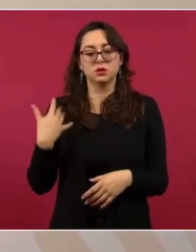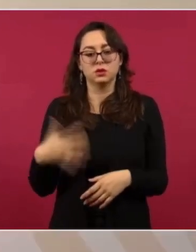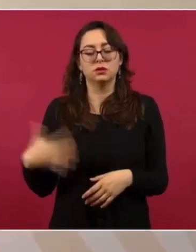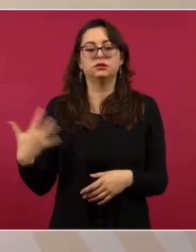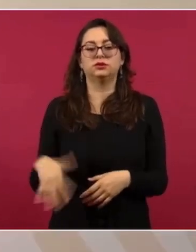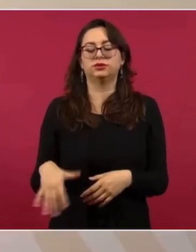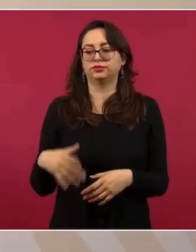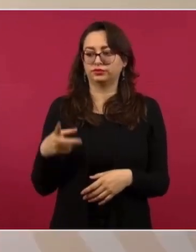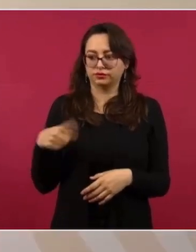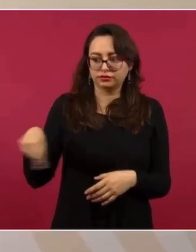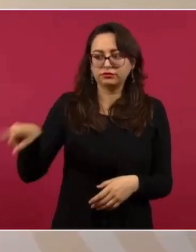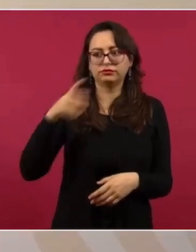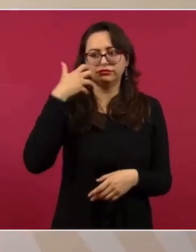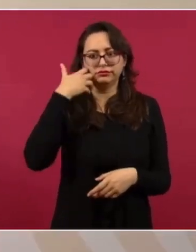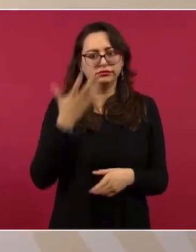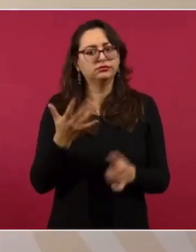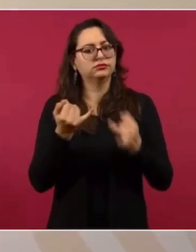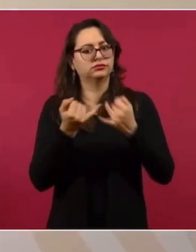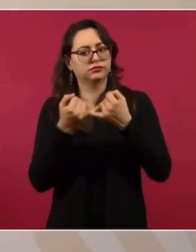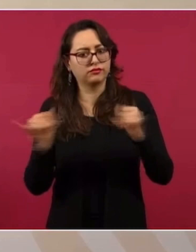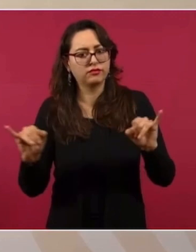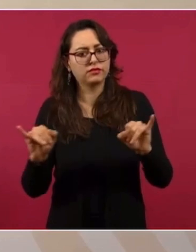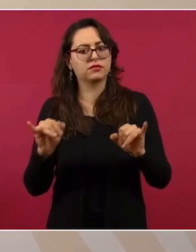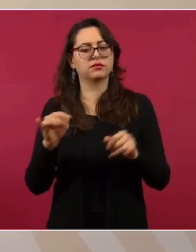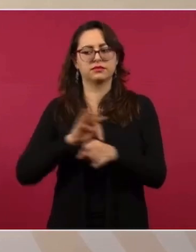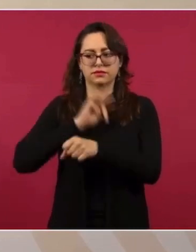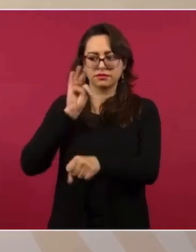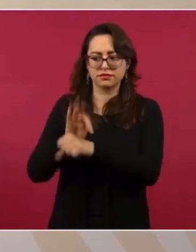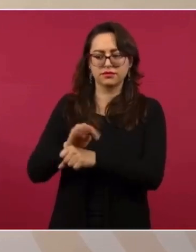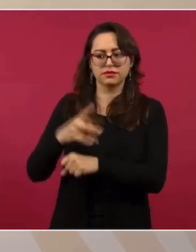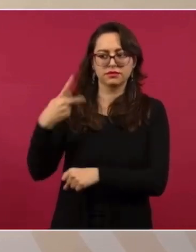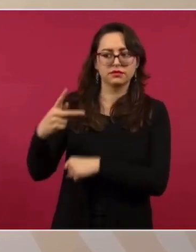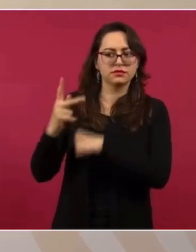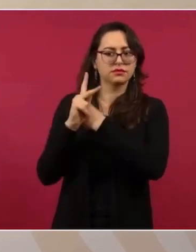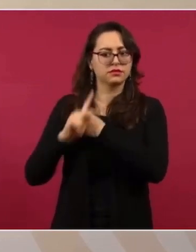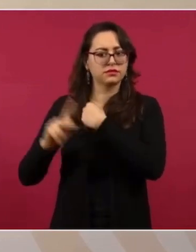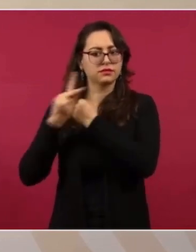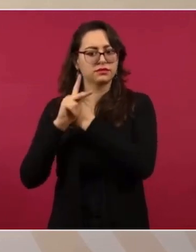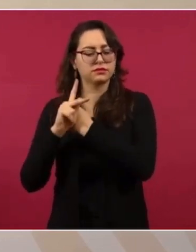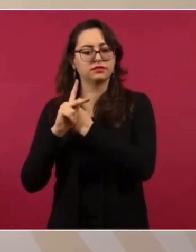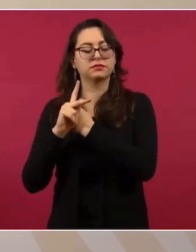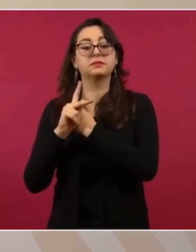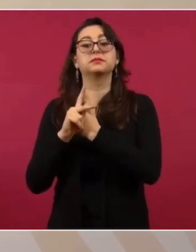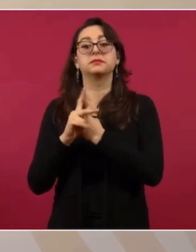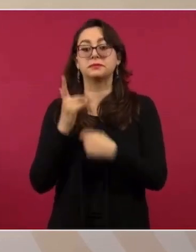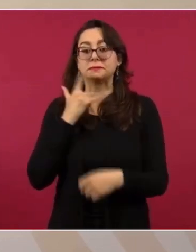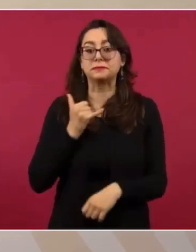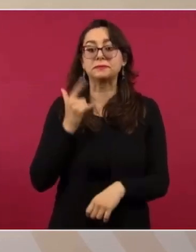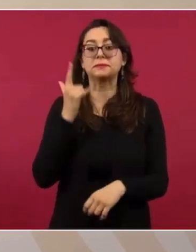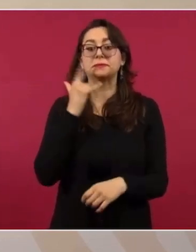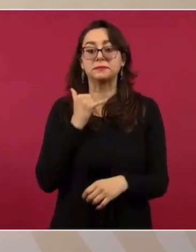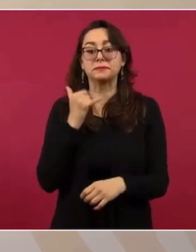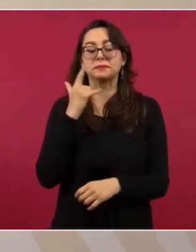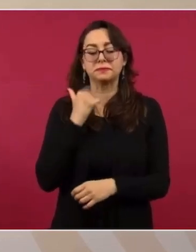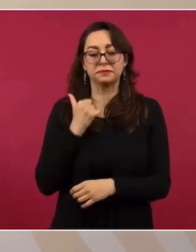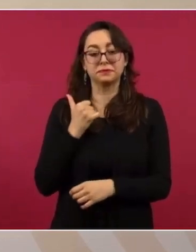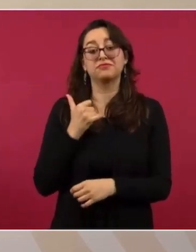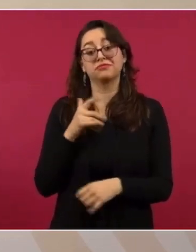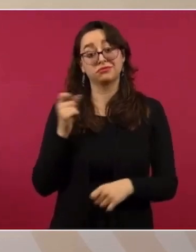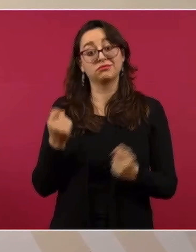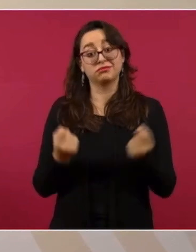independentistas, dieron hasta la vida por esa lucha.